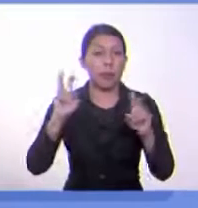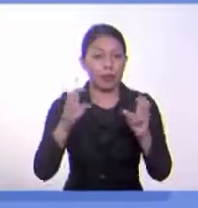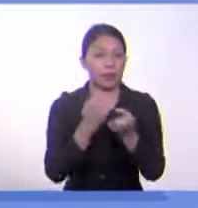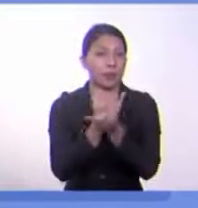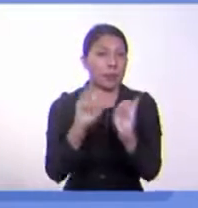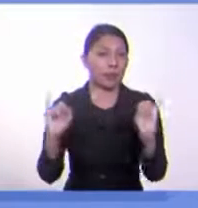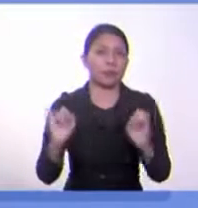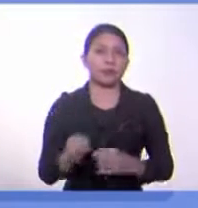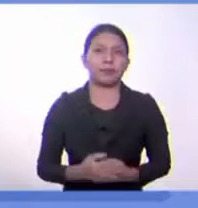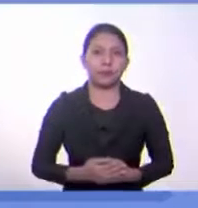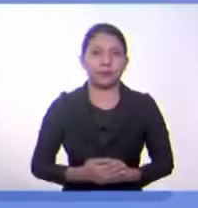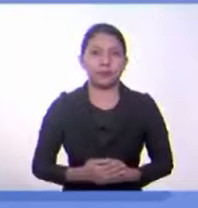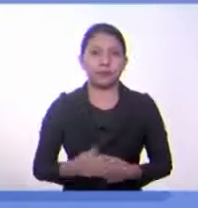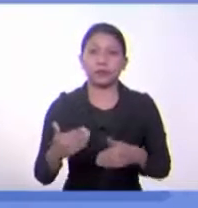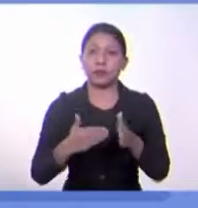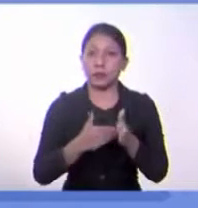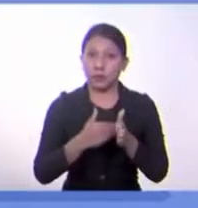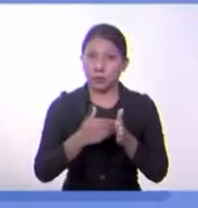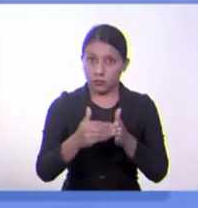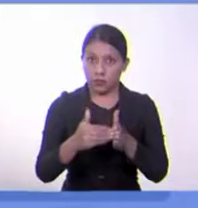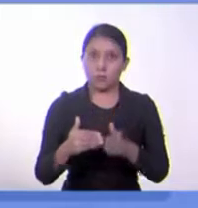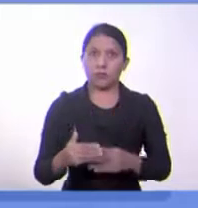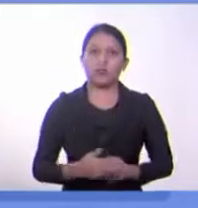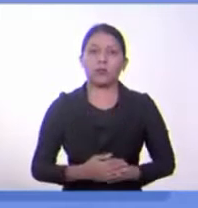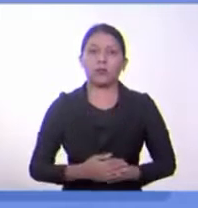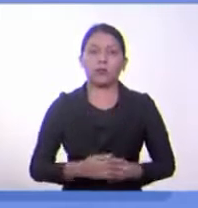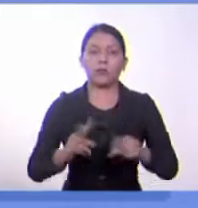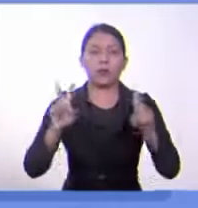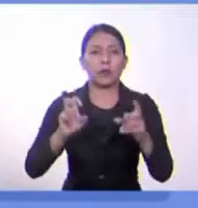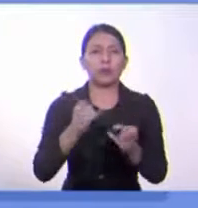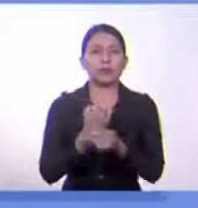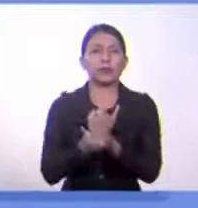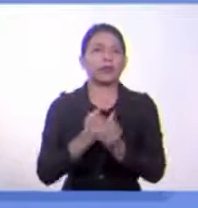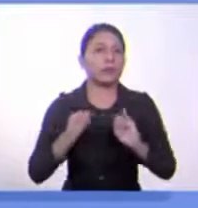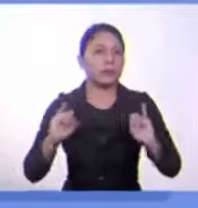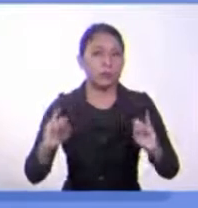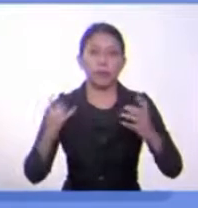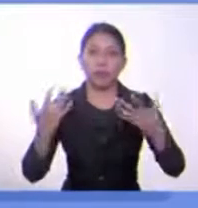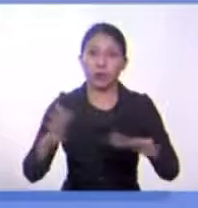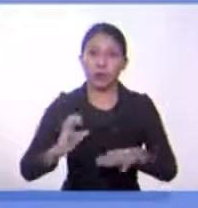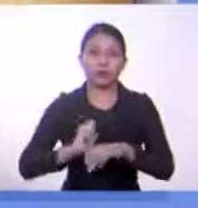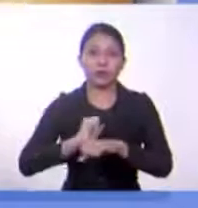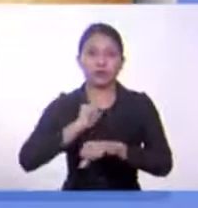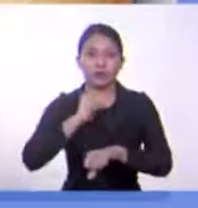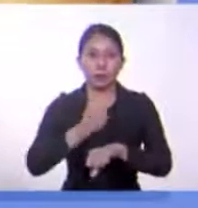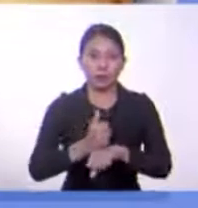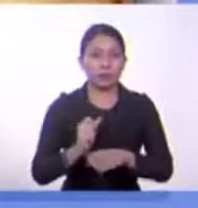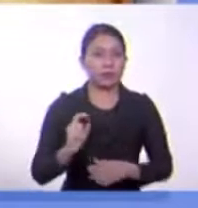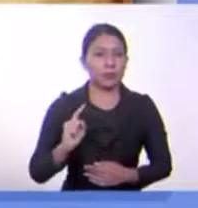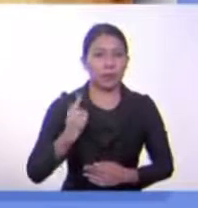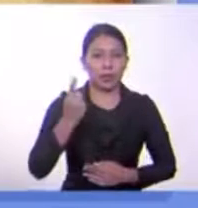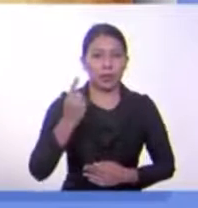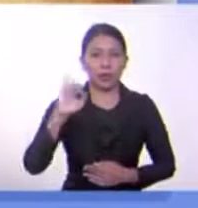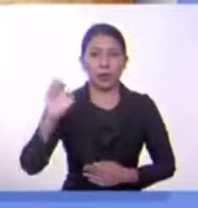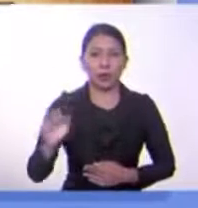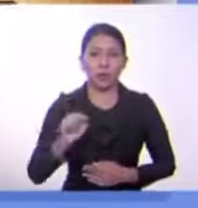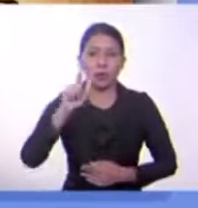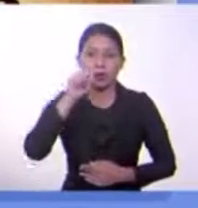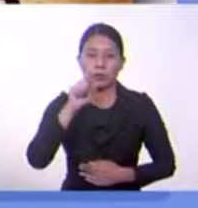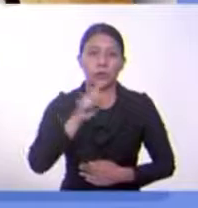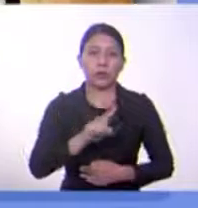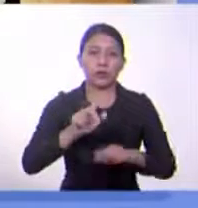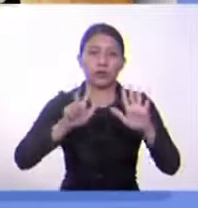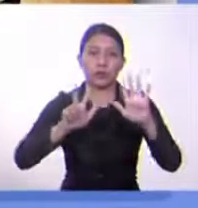y vamos a partir de los resultados de la independencia ya establecida el 1 de julio de